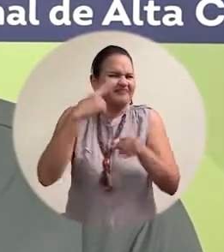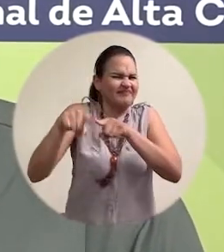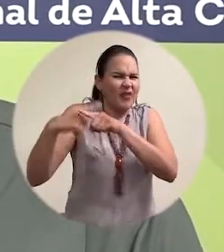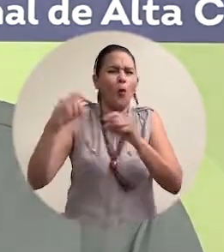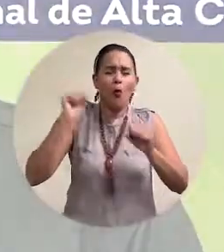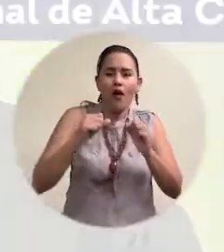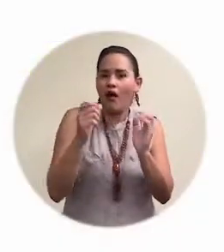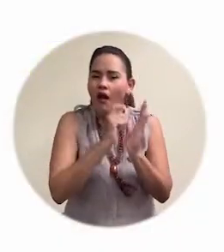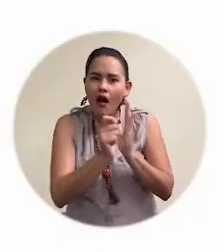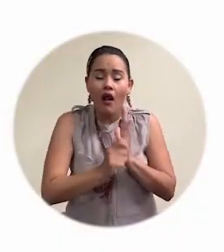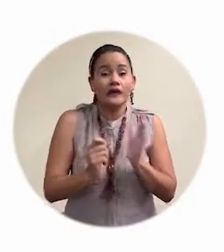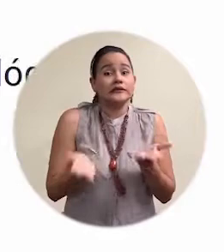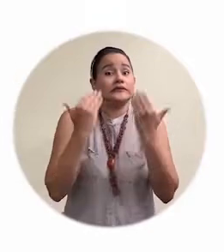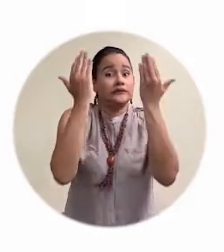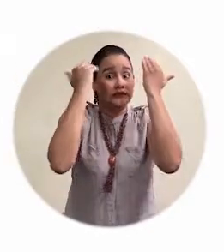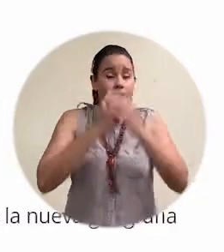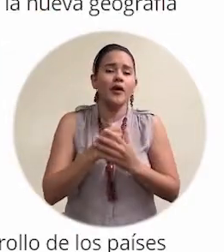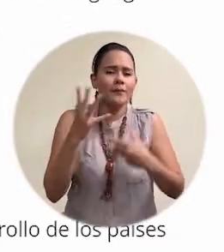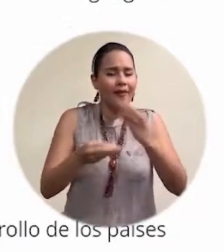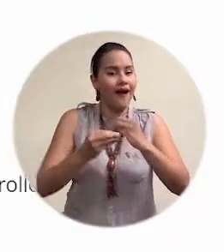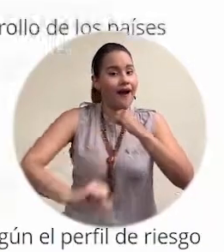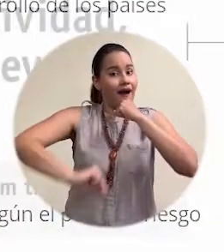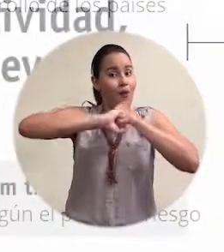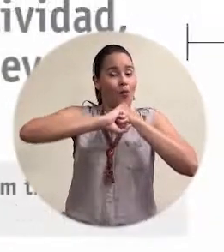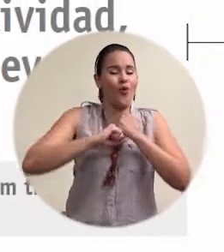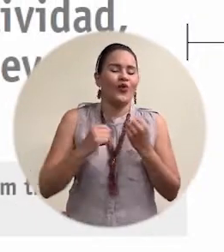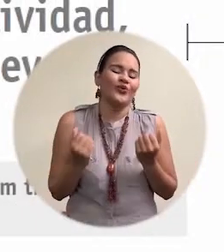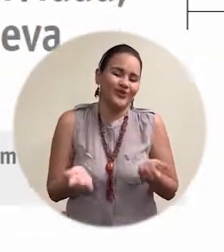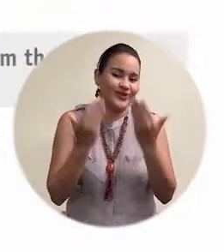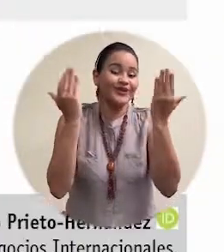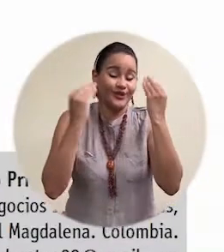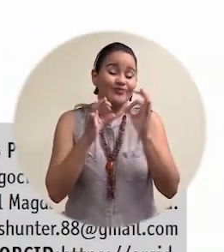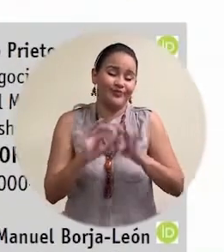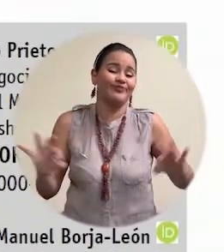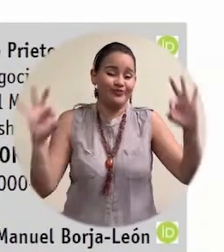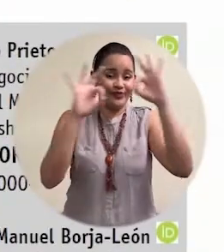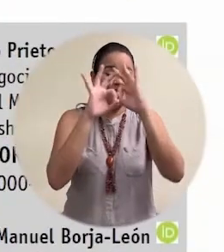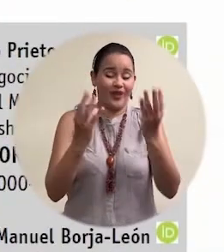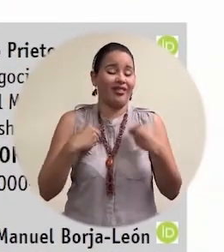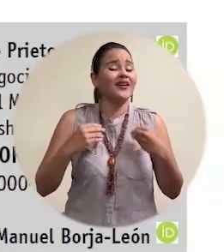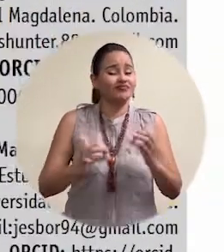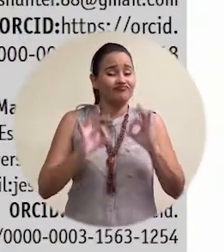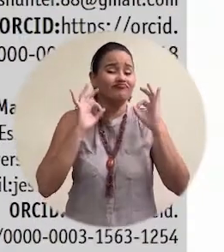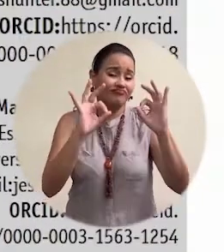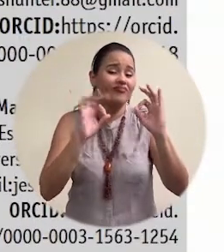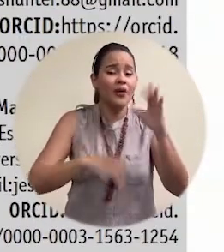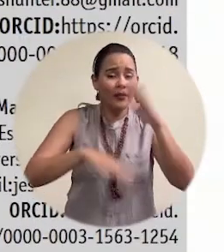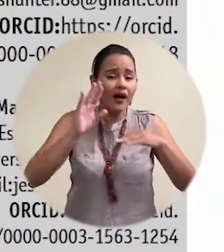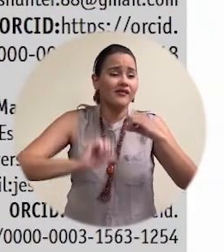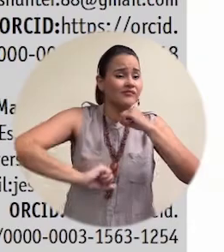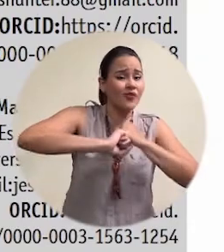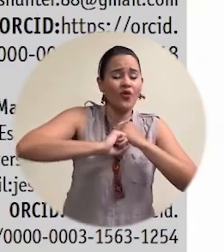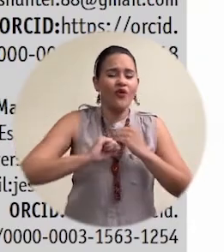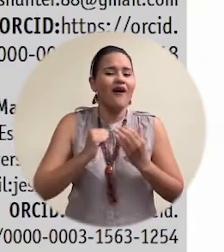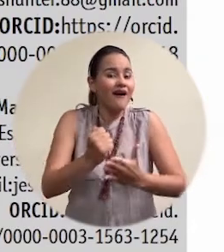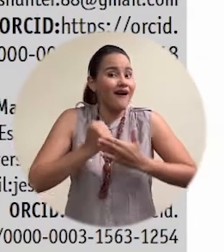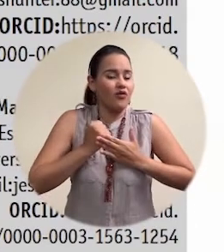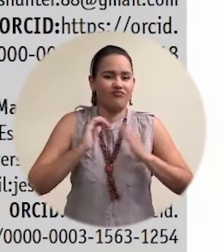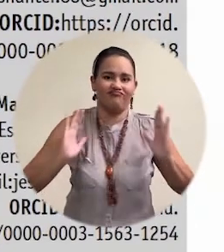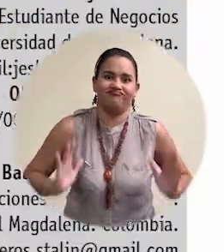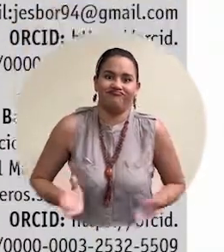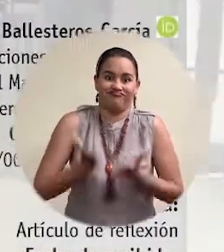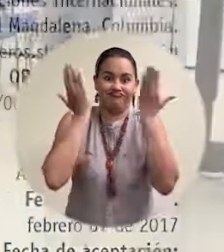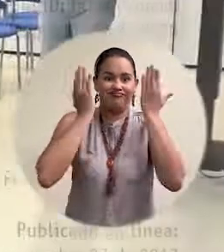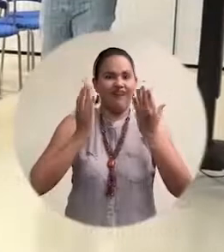acceder a recursos. Entonces, ese apoyo logístico y administrativo ha sido muy importante en los últimos años que nos ha ayudado a mejorar